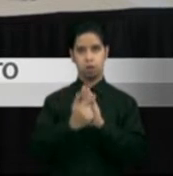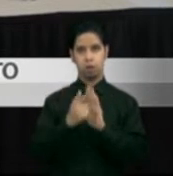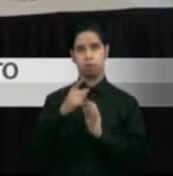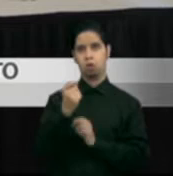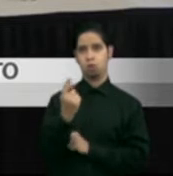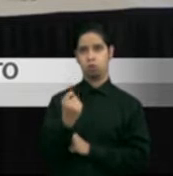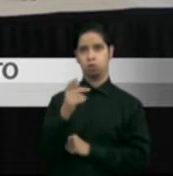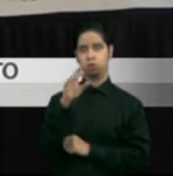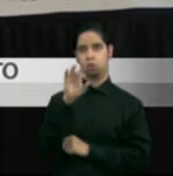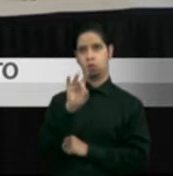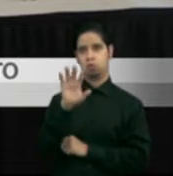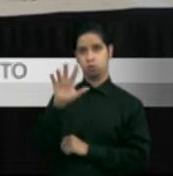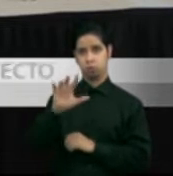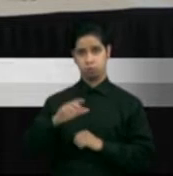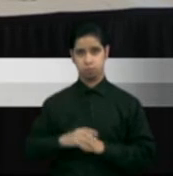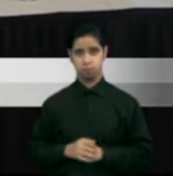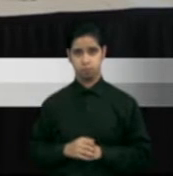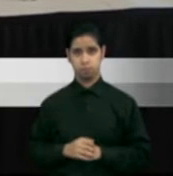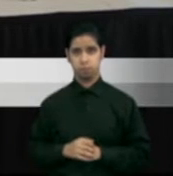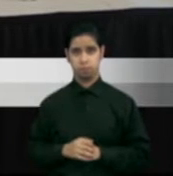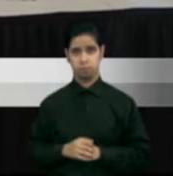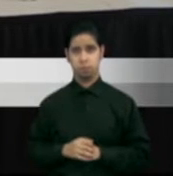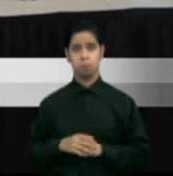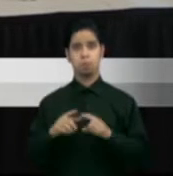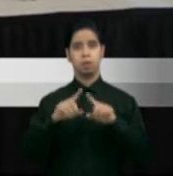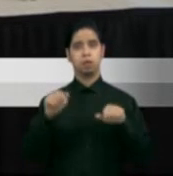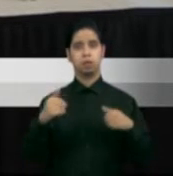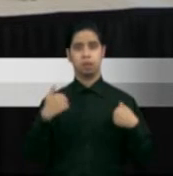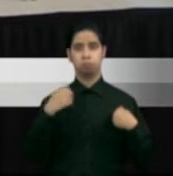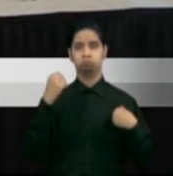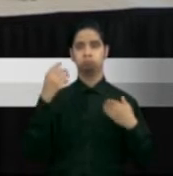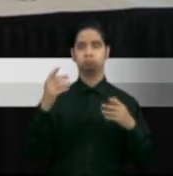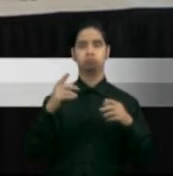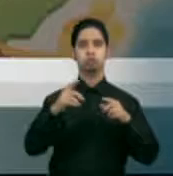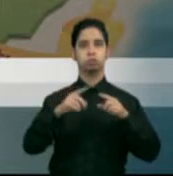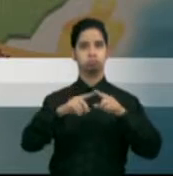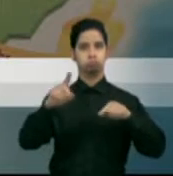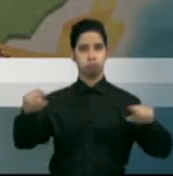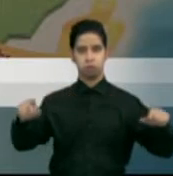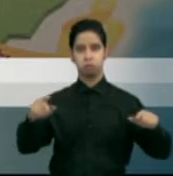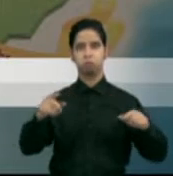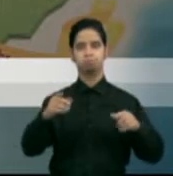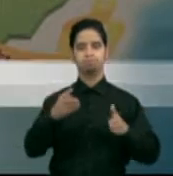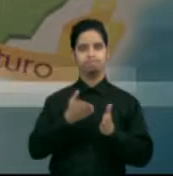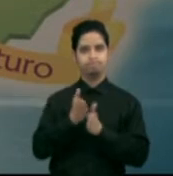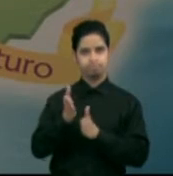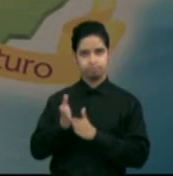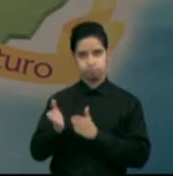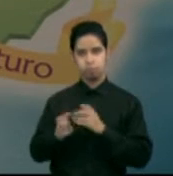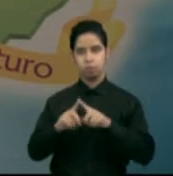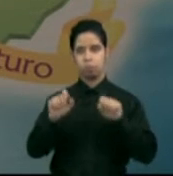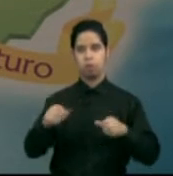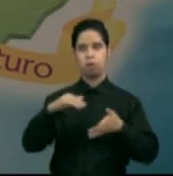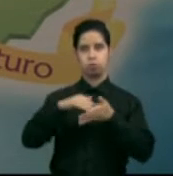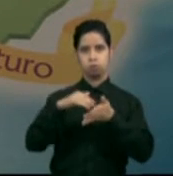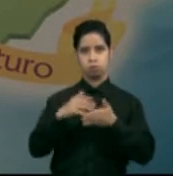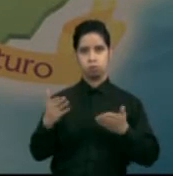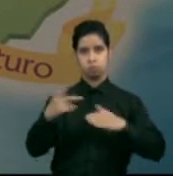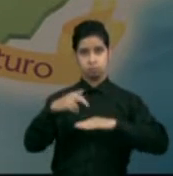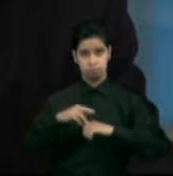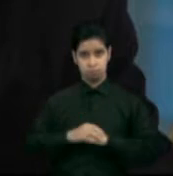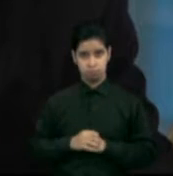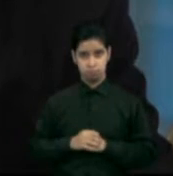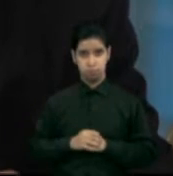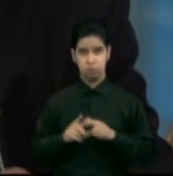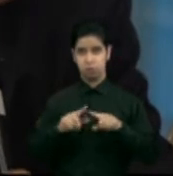facultaría a designar una comisión multisectorial para estudiar el sistema de salud de Puerto Rico. El estudio tendría la participación de una